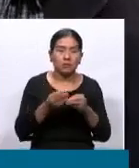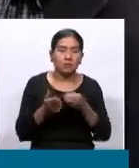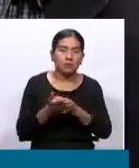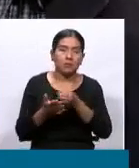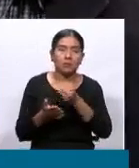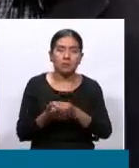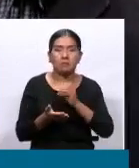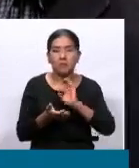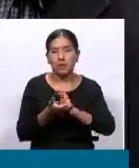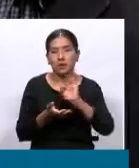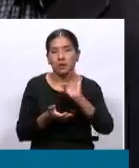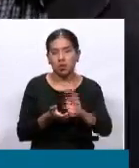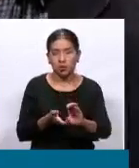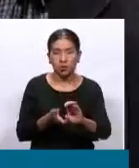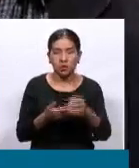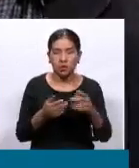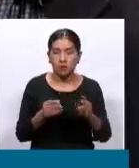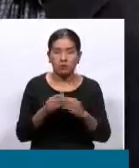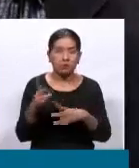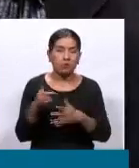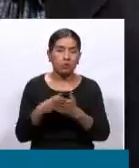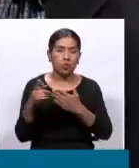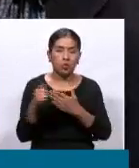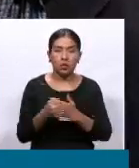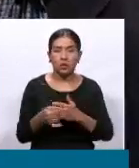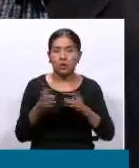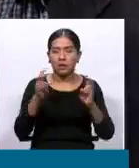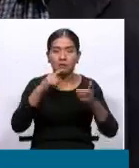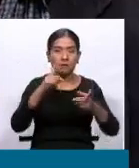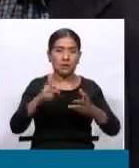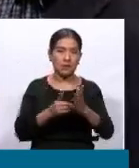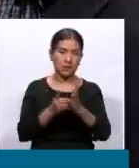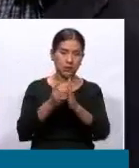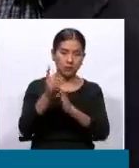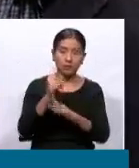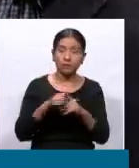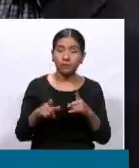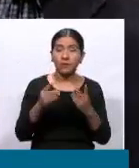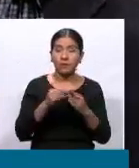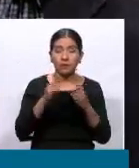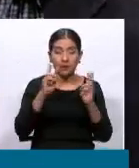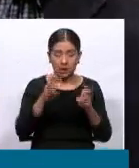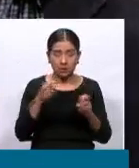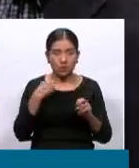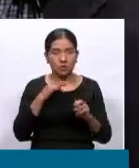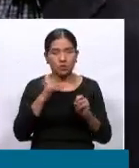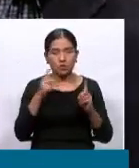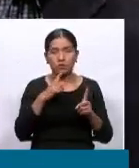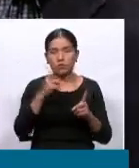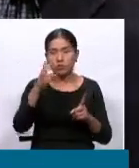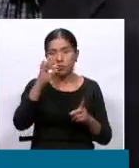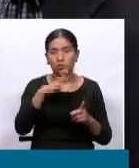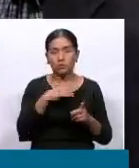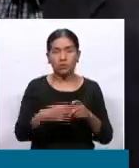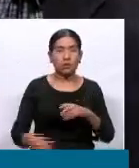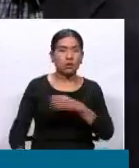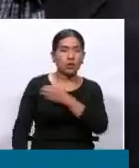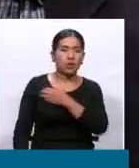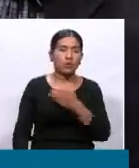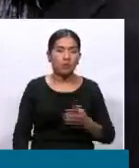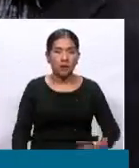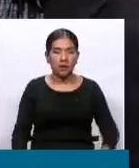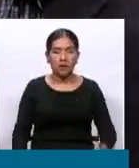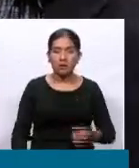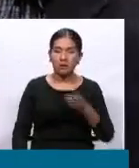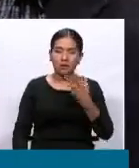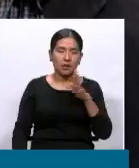a través de proyectos que generen desarrollo. Pero curiosamente vemos que el gobernador Luis Fernando Camacho ostenta la